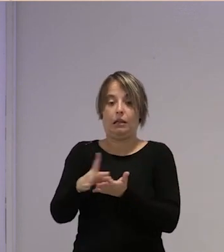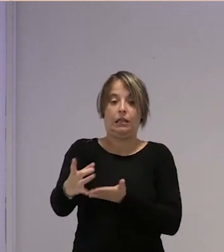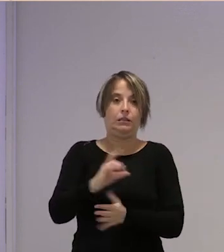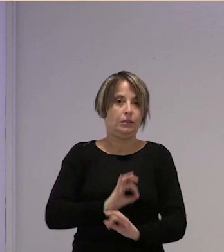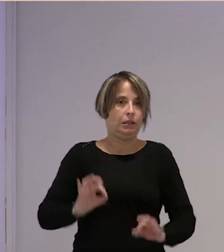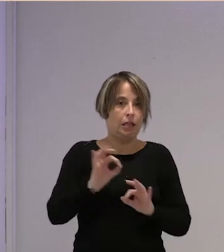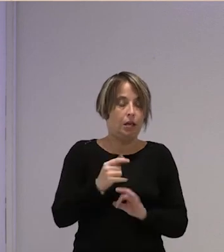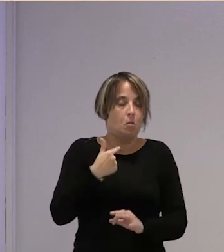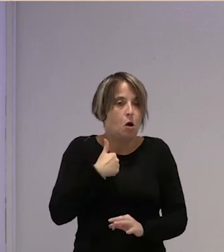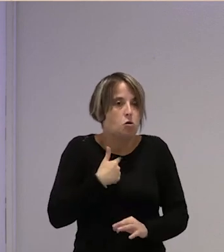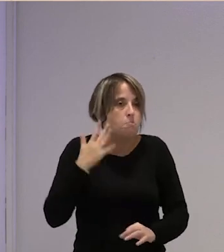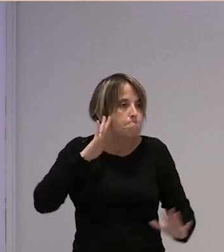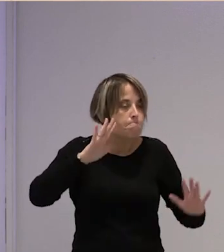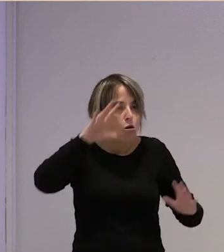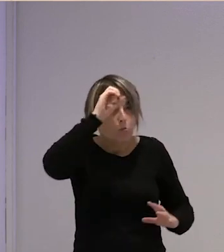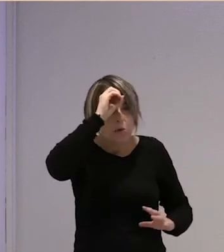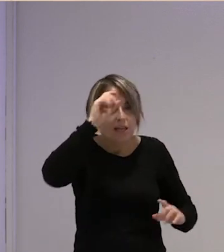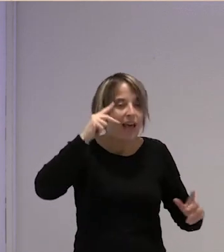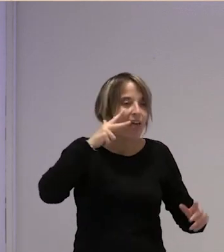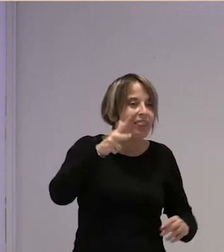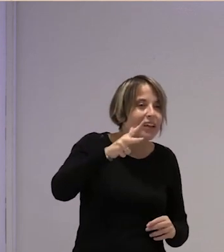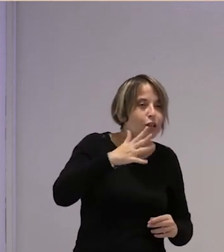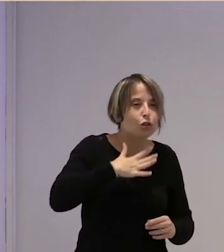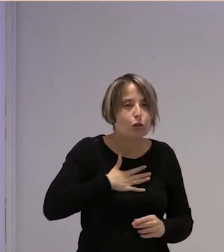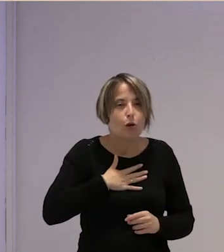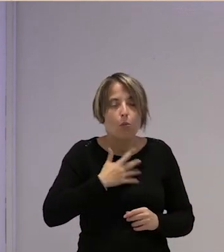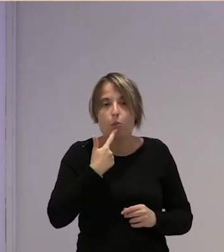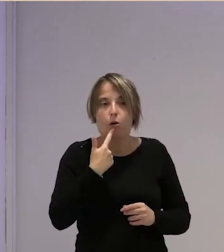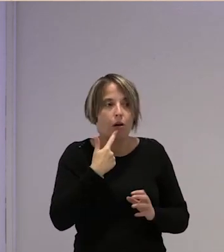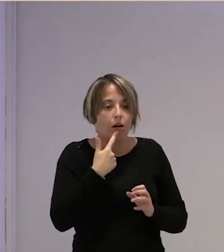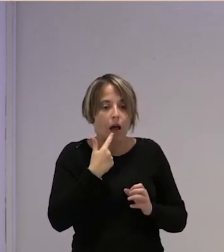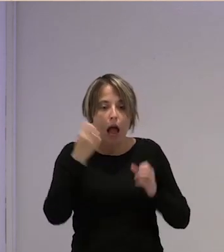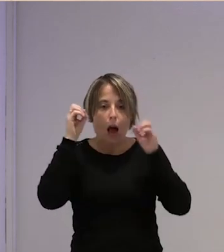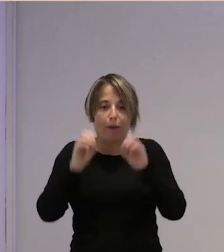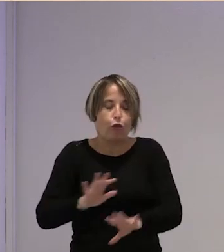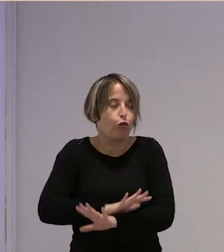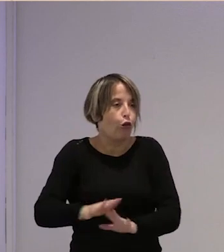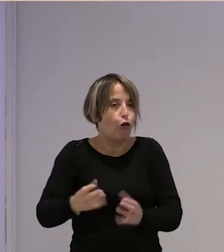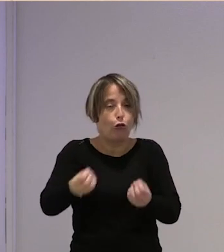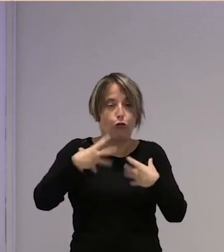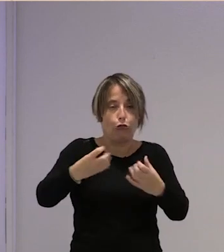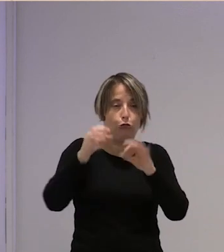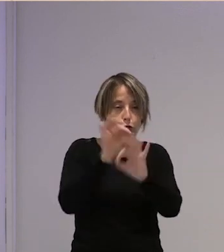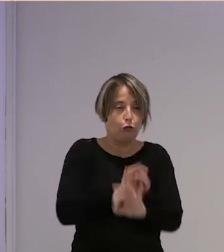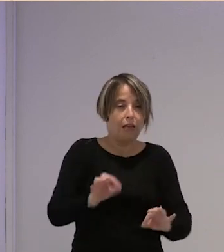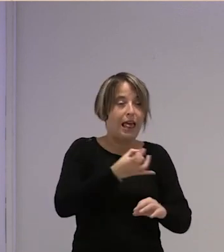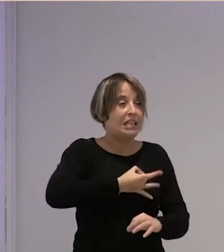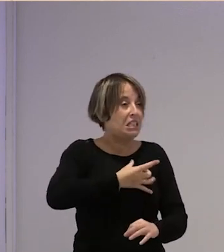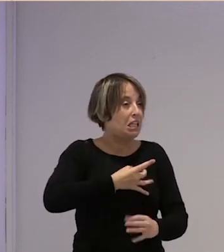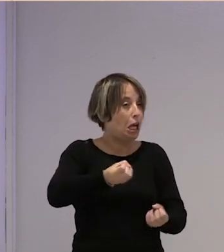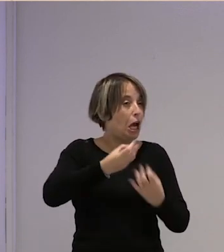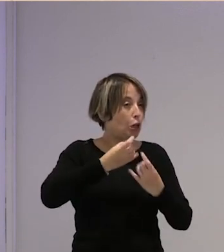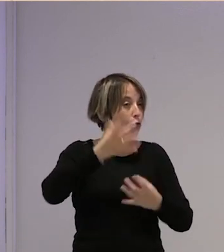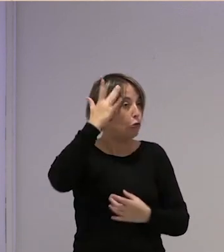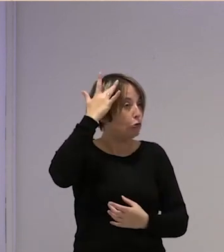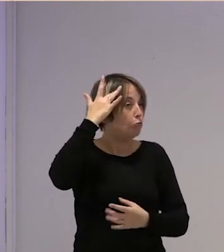momento no tenía ni idea de cuál era mi derecho porque hay un abandono enorme por parte de los sindicatos que se supone